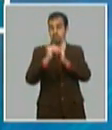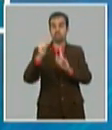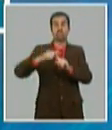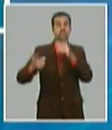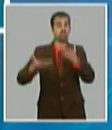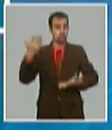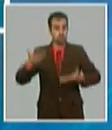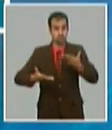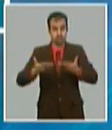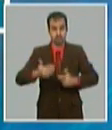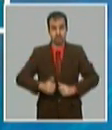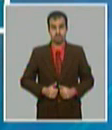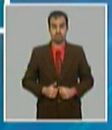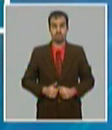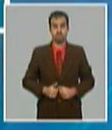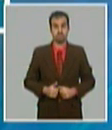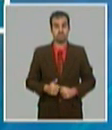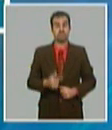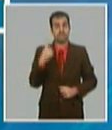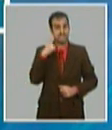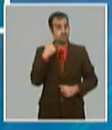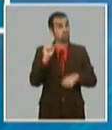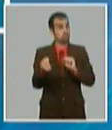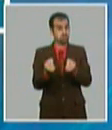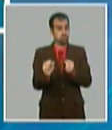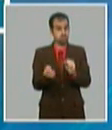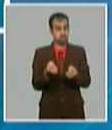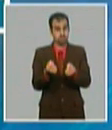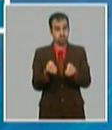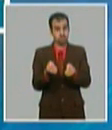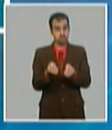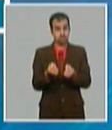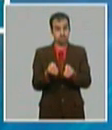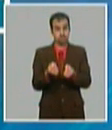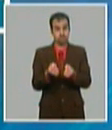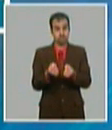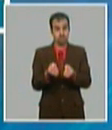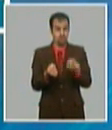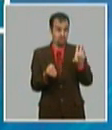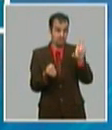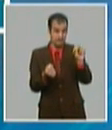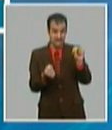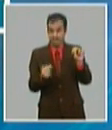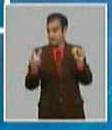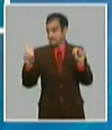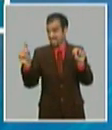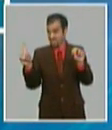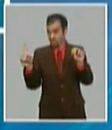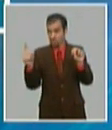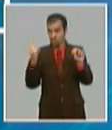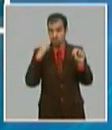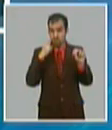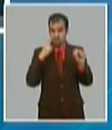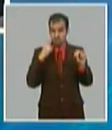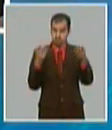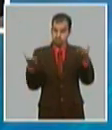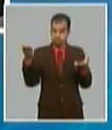debo decir que hay una restricción el plan del 2020 lo montamos con 8.1 millones de toneladas